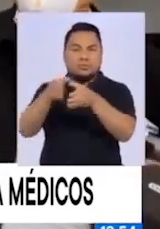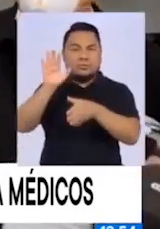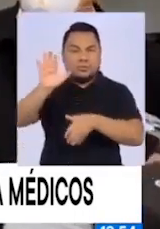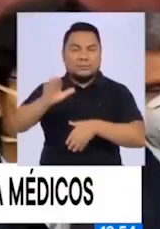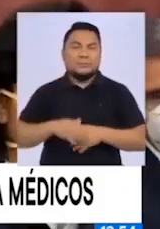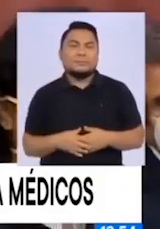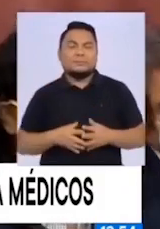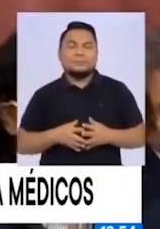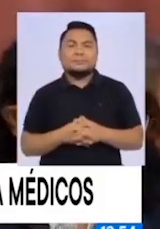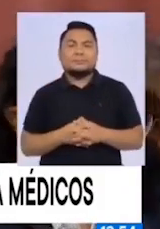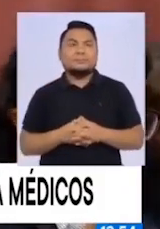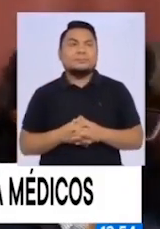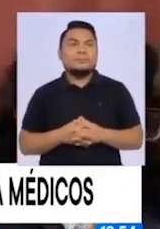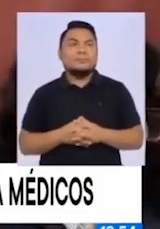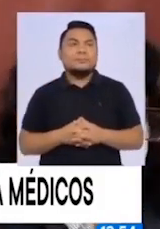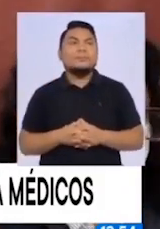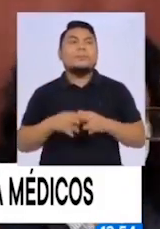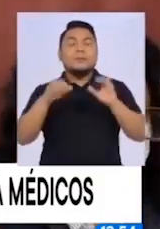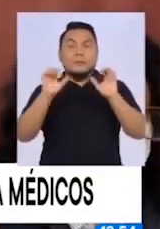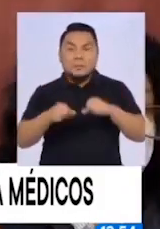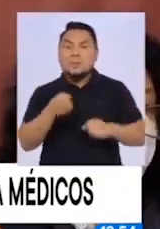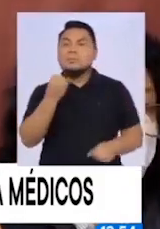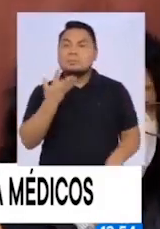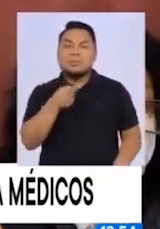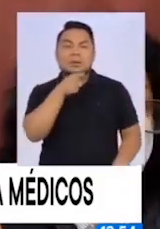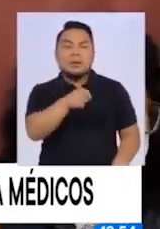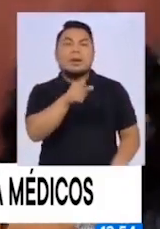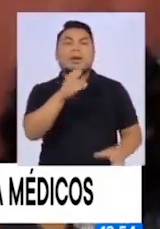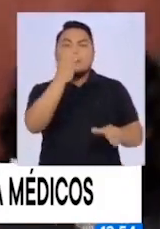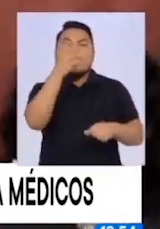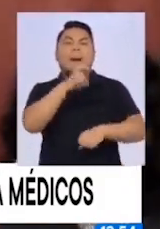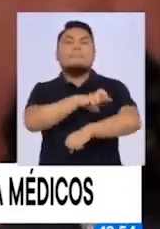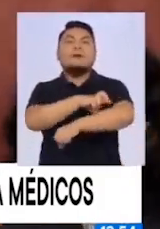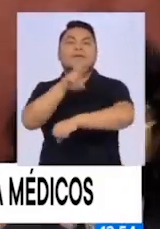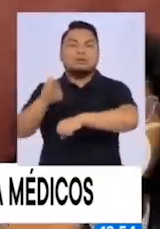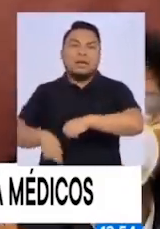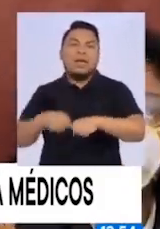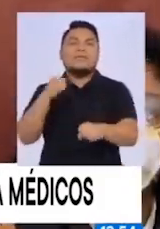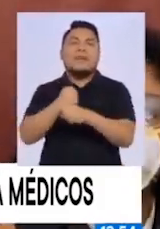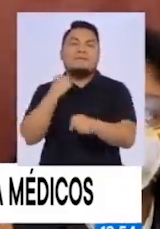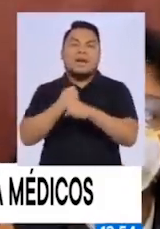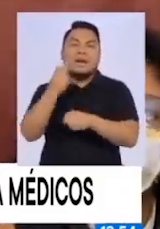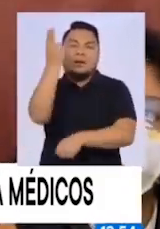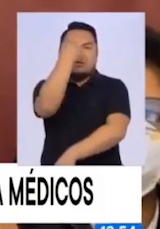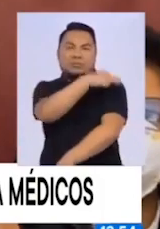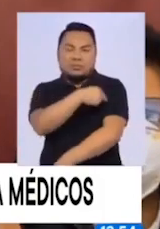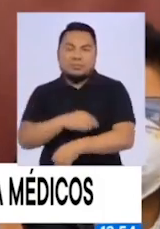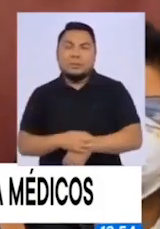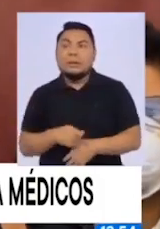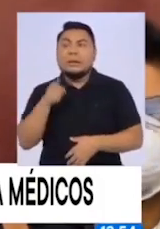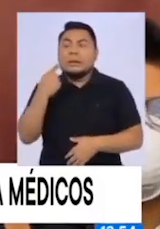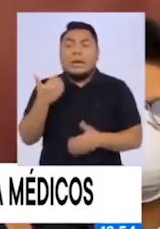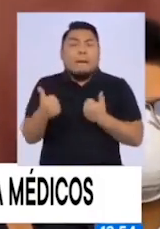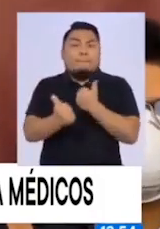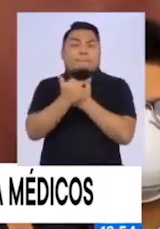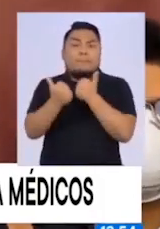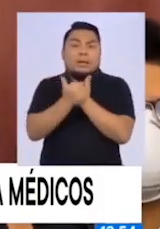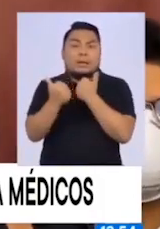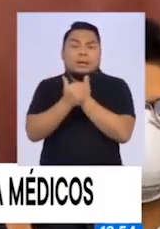región. Es para el personal que trabaja en los centros hospitalarios y que está expuesto